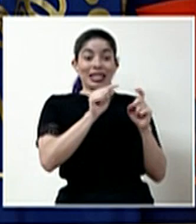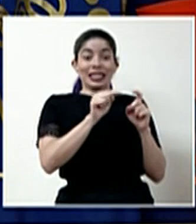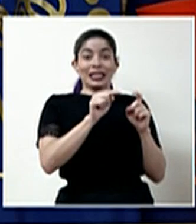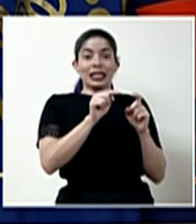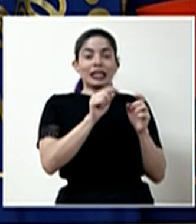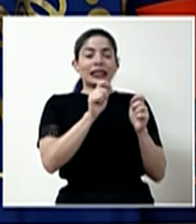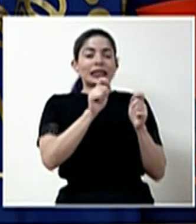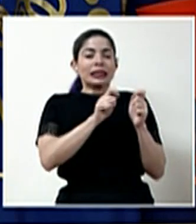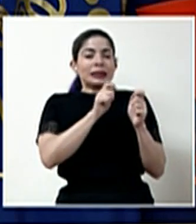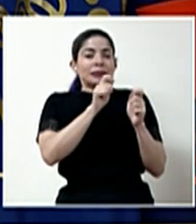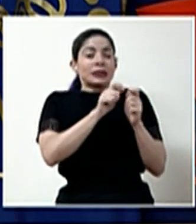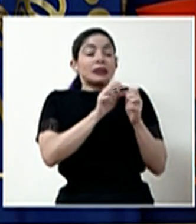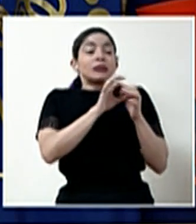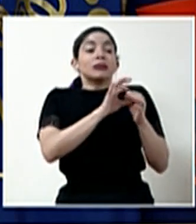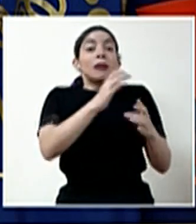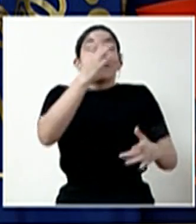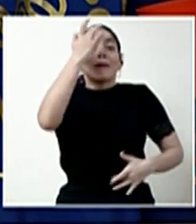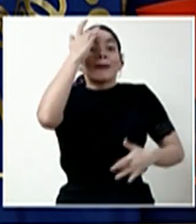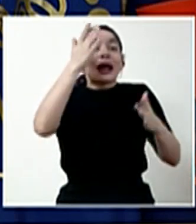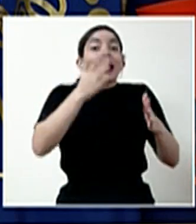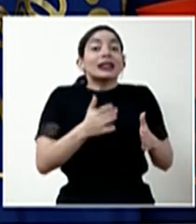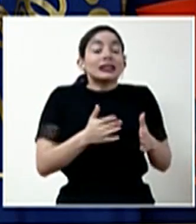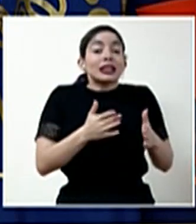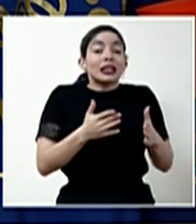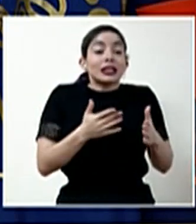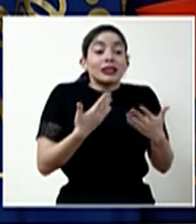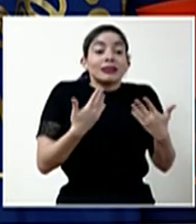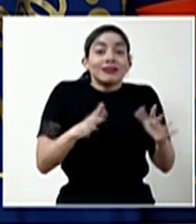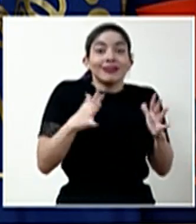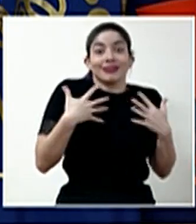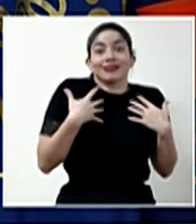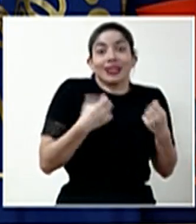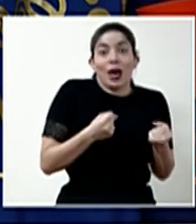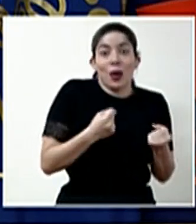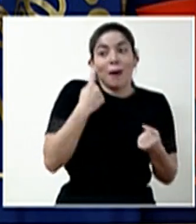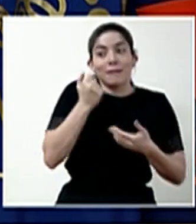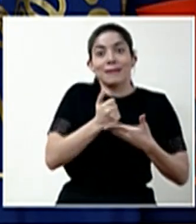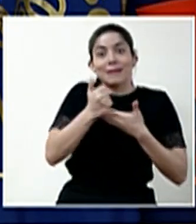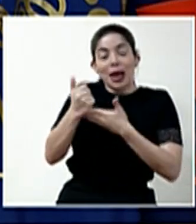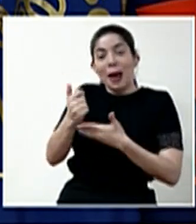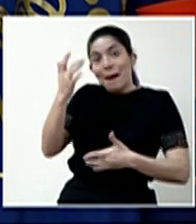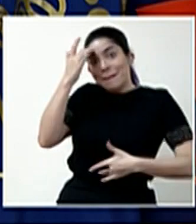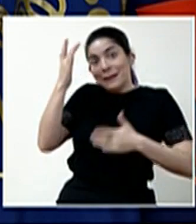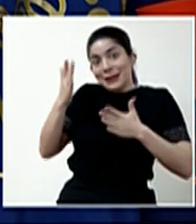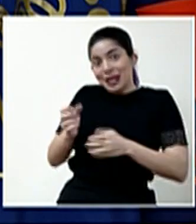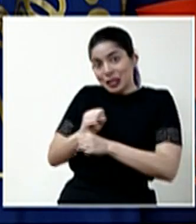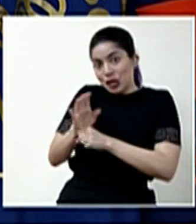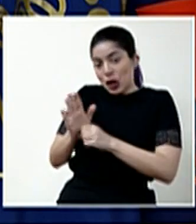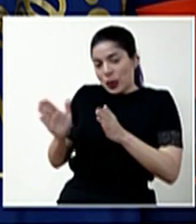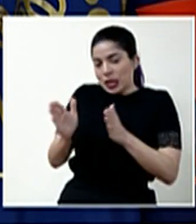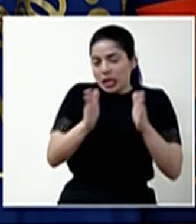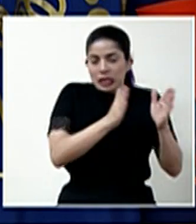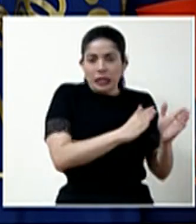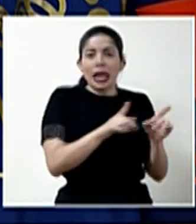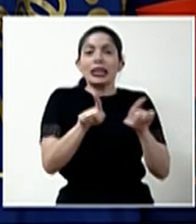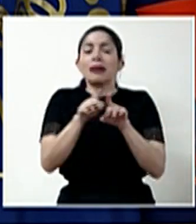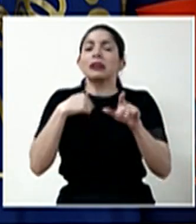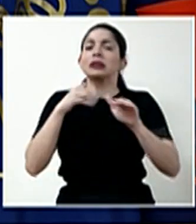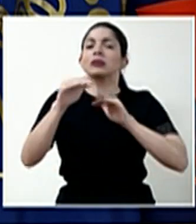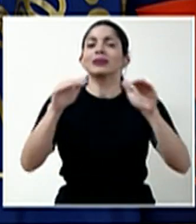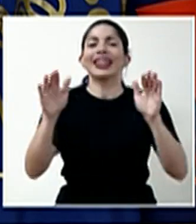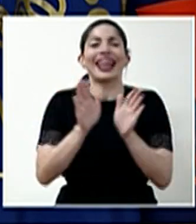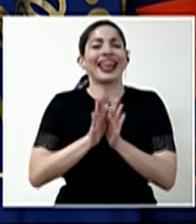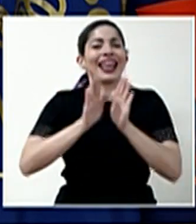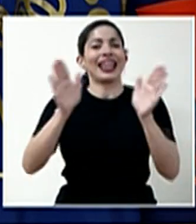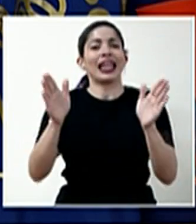específica de pacientes recuperados para pacientes nuevos COVID-19, también quisiera hacer un llamado general